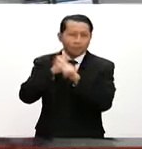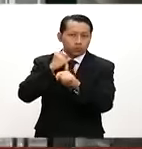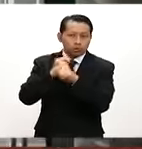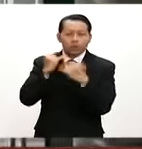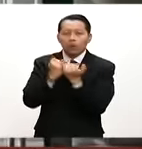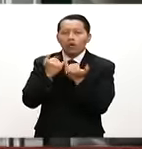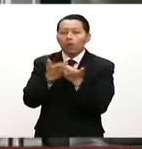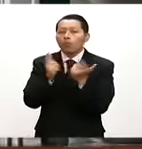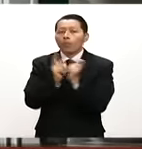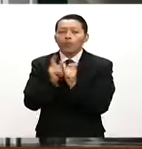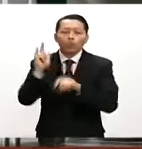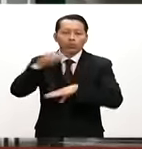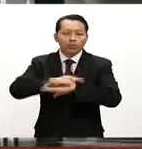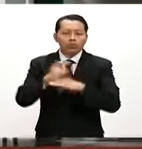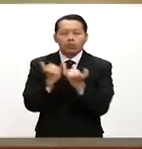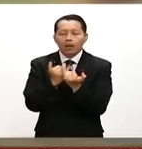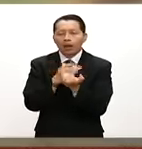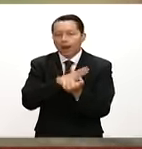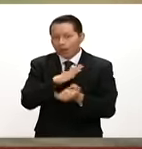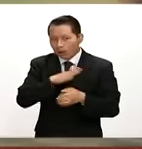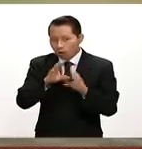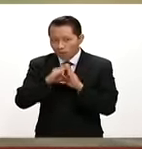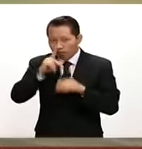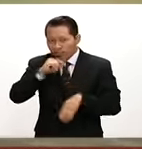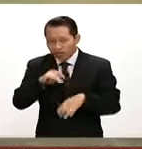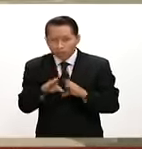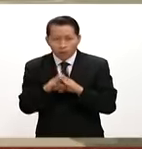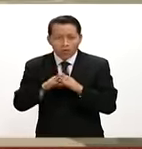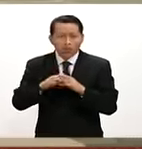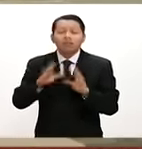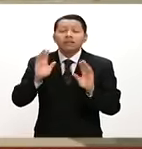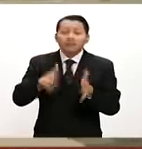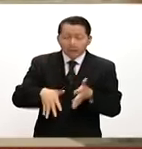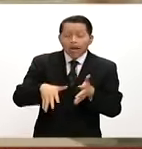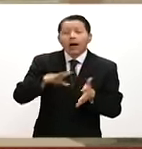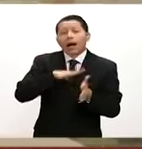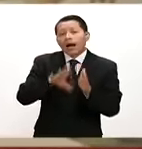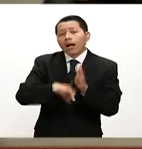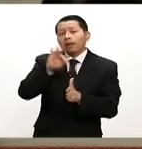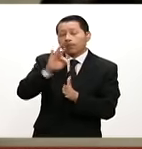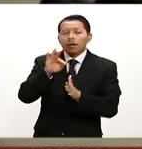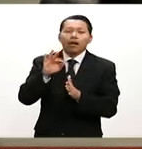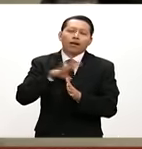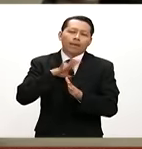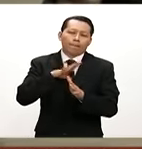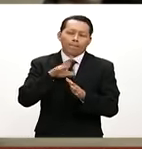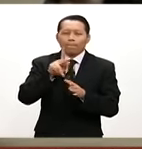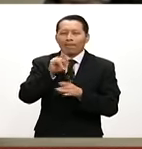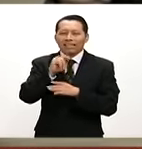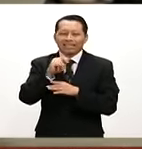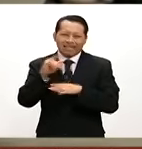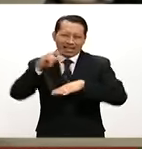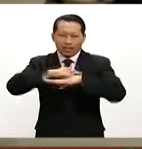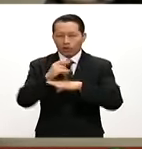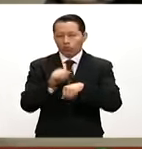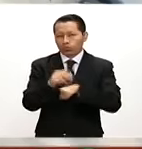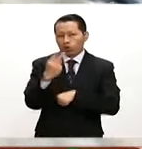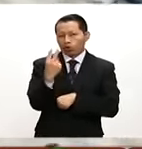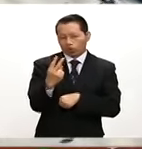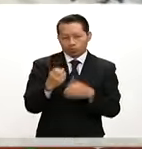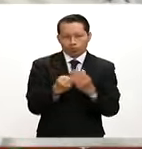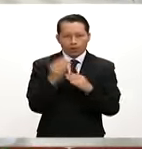Aeroportuario de la Ciudad de México realizaron el fallo de licitación pública de la pista 2 del nuevo aeropuerto de la Ciudad de México.